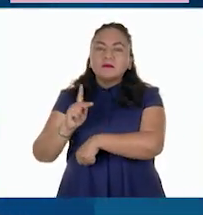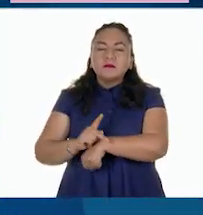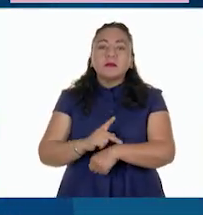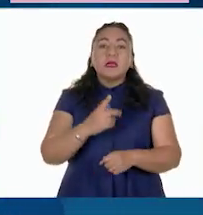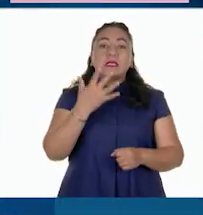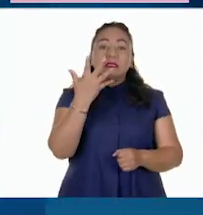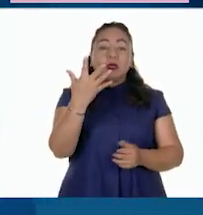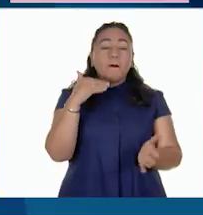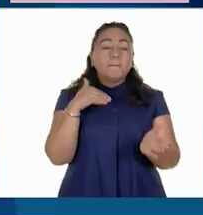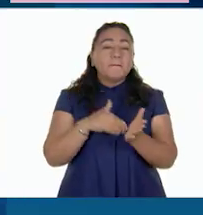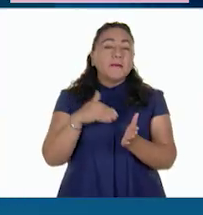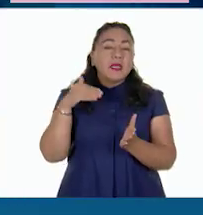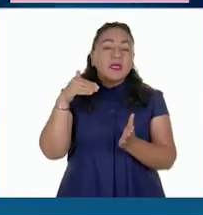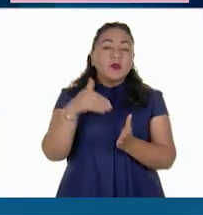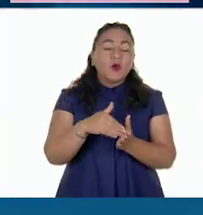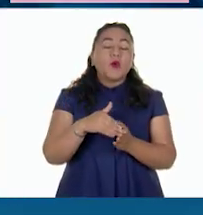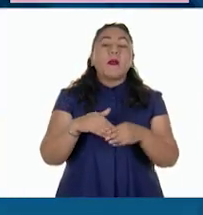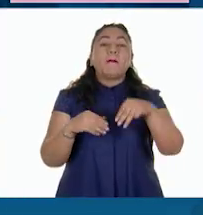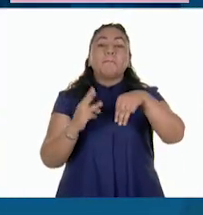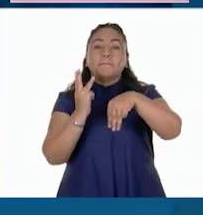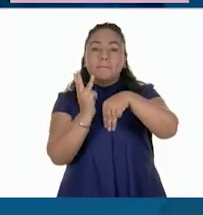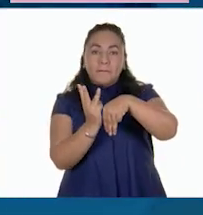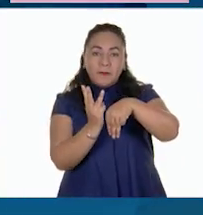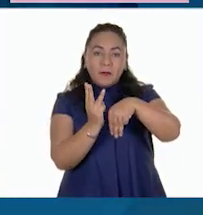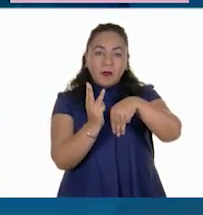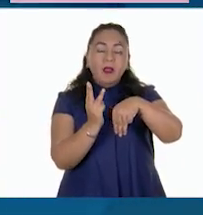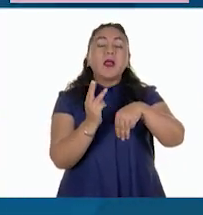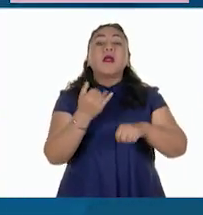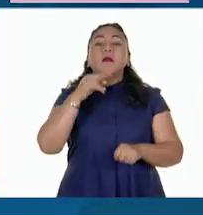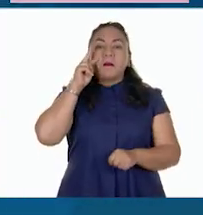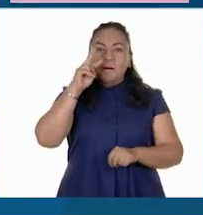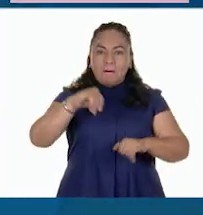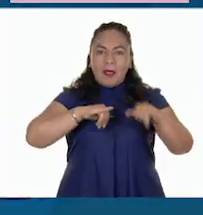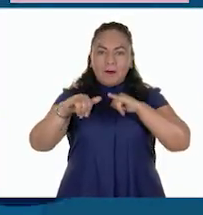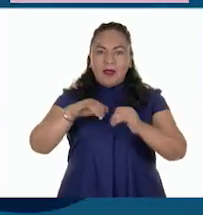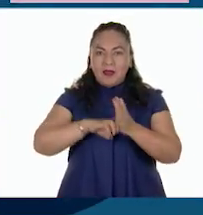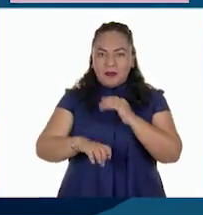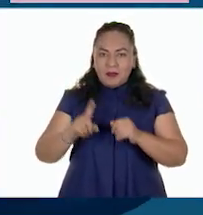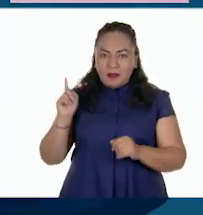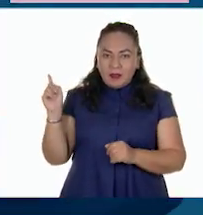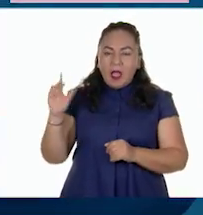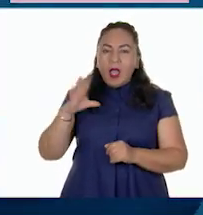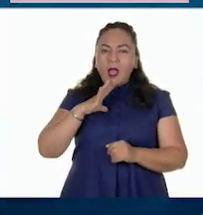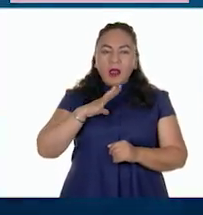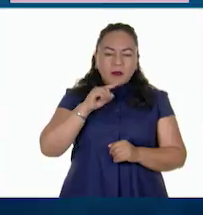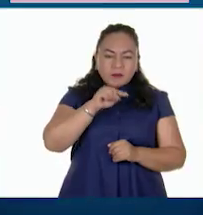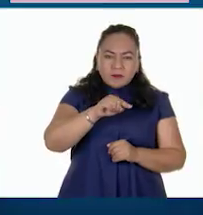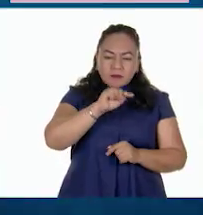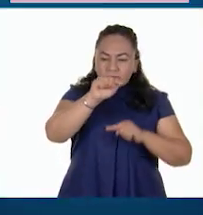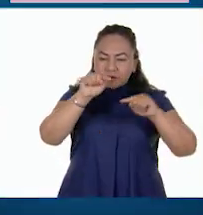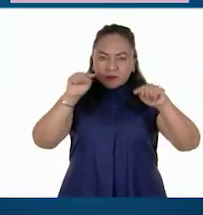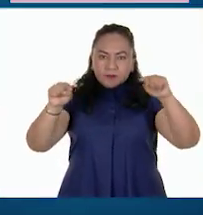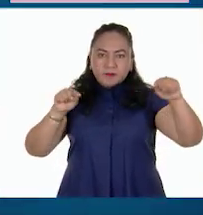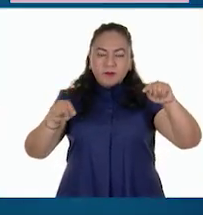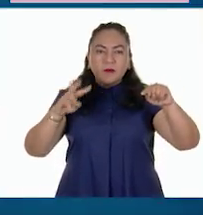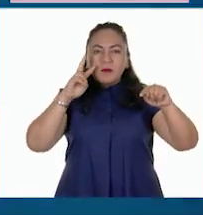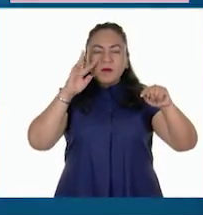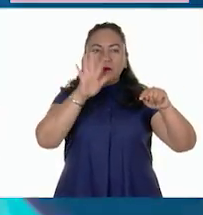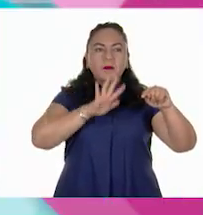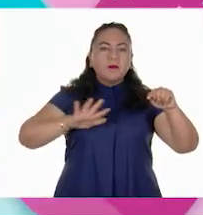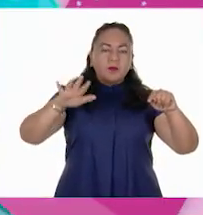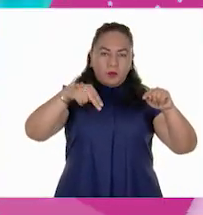5 millones de metros cúbicos. Como podemos observar en el mapa, se encuentran distribuidos en la parte norte.